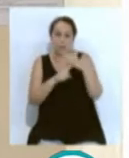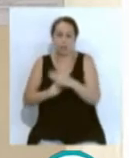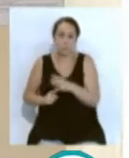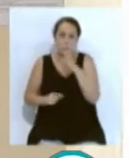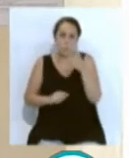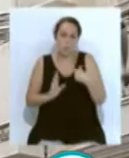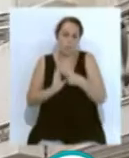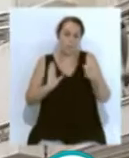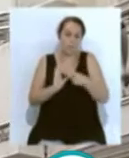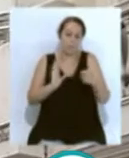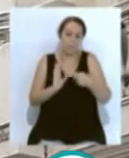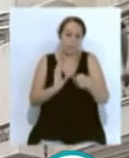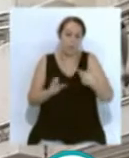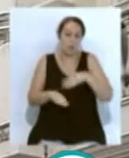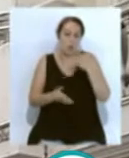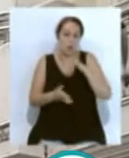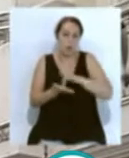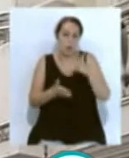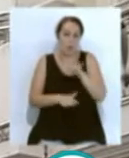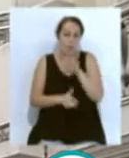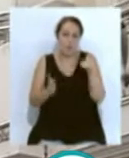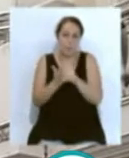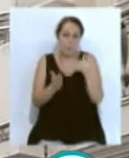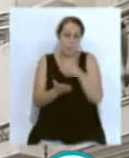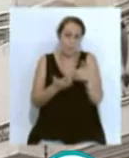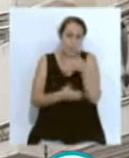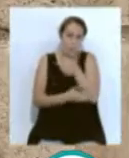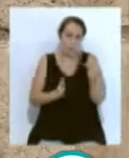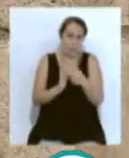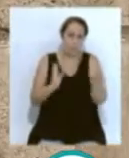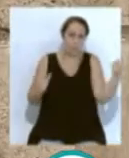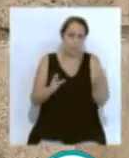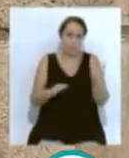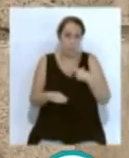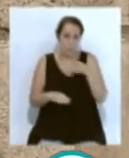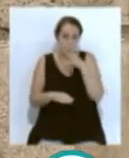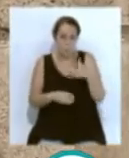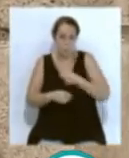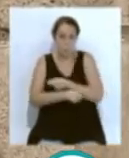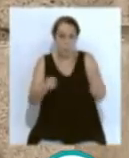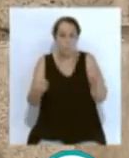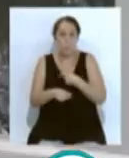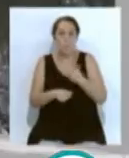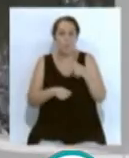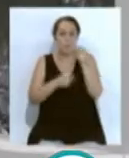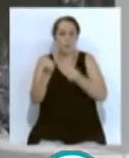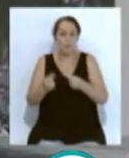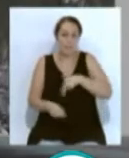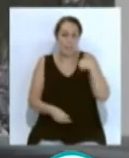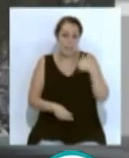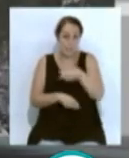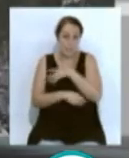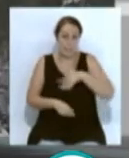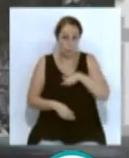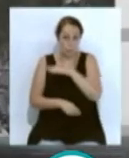a sus municipios sin remanentes del reparto de un fondo de 5.000 millones de euros a cargo de los presupuestos generales del Estado. Hemos acordado pedirle